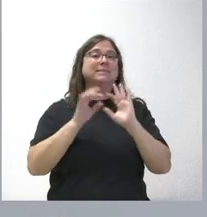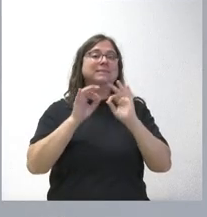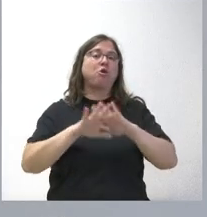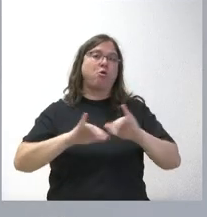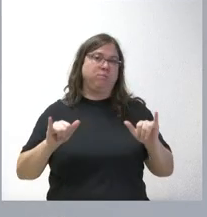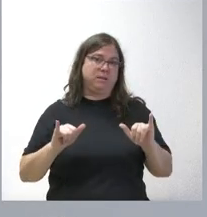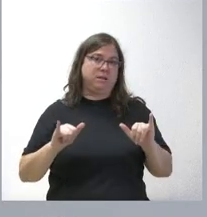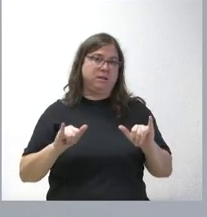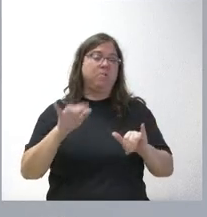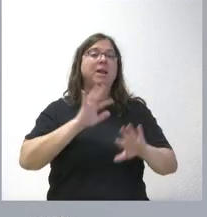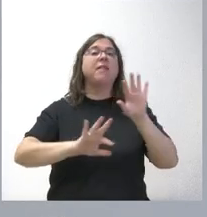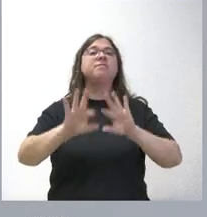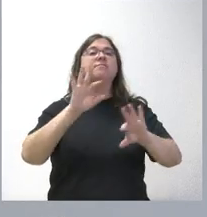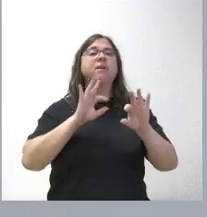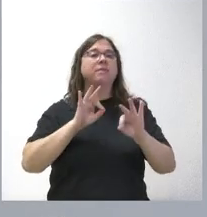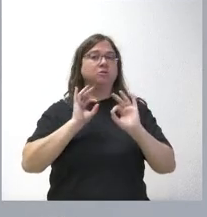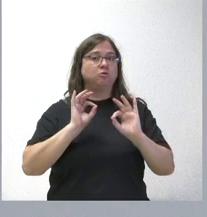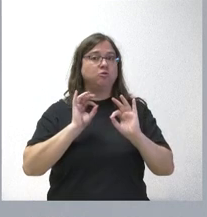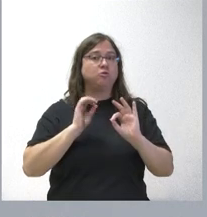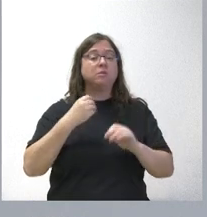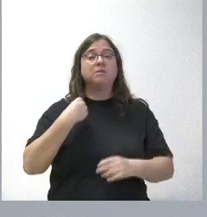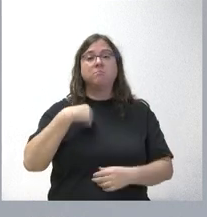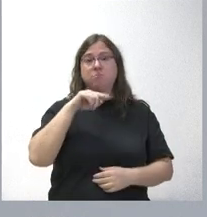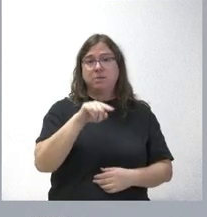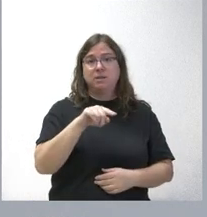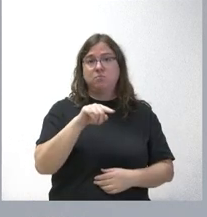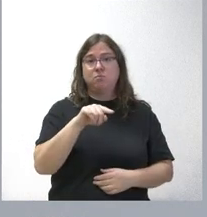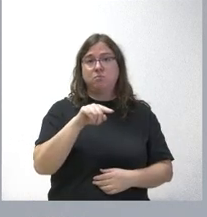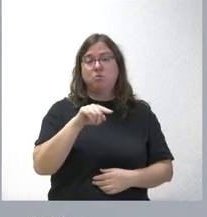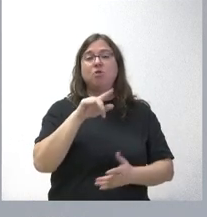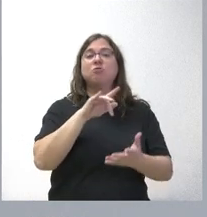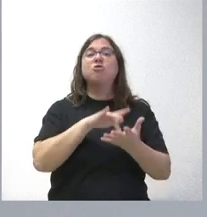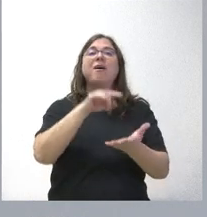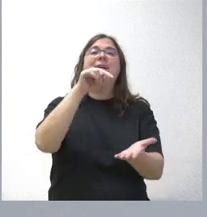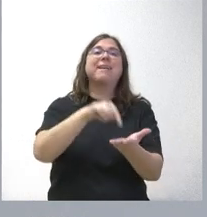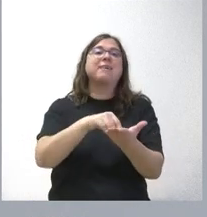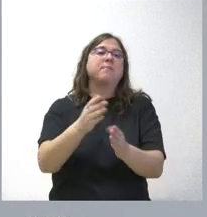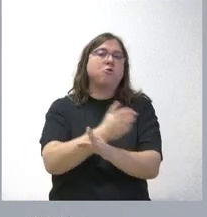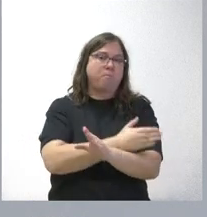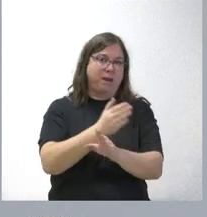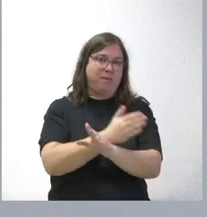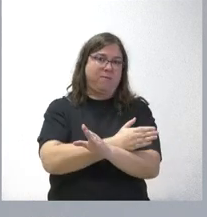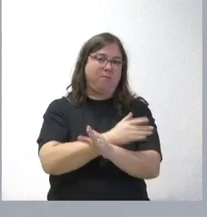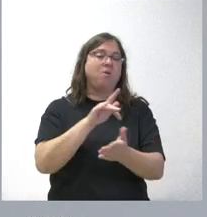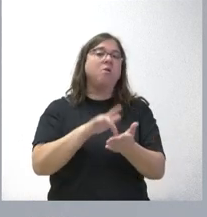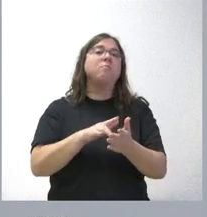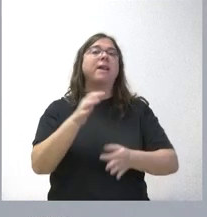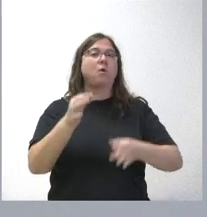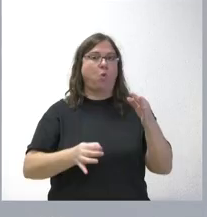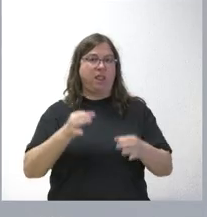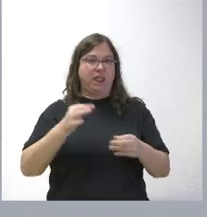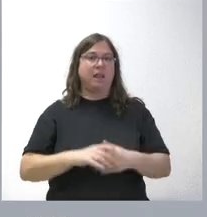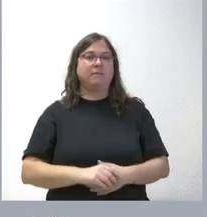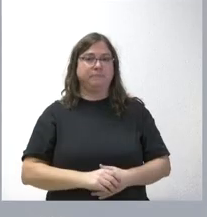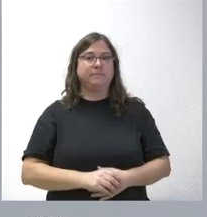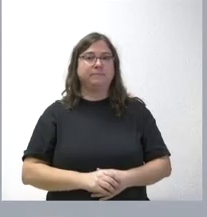por estas decisiones unilaterales. Y, por tanto, estamos hablando de un requerimiento previo a la vía judicial. Esperamos